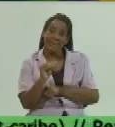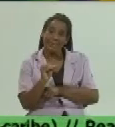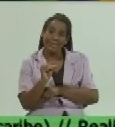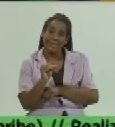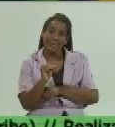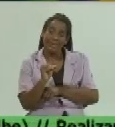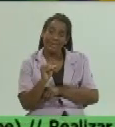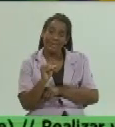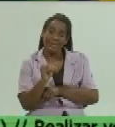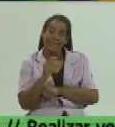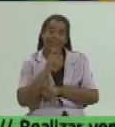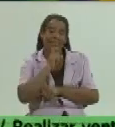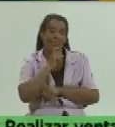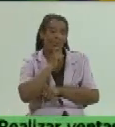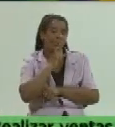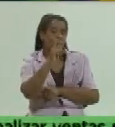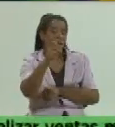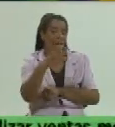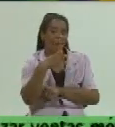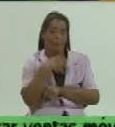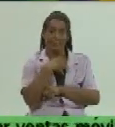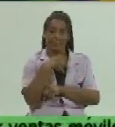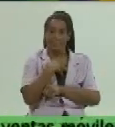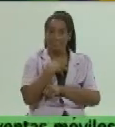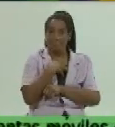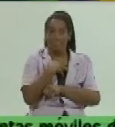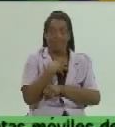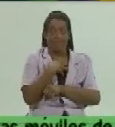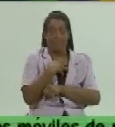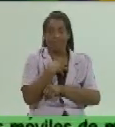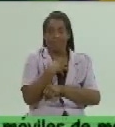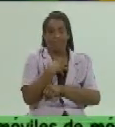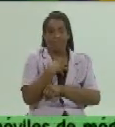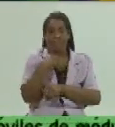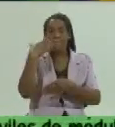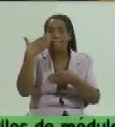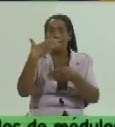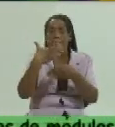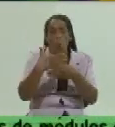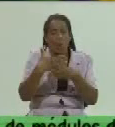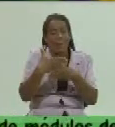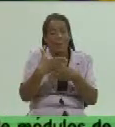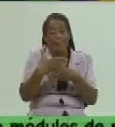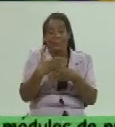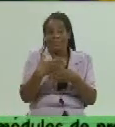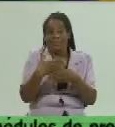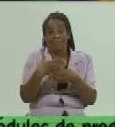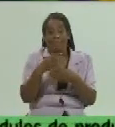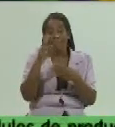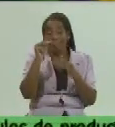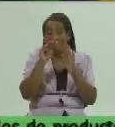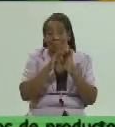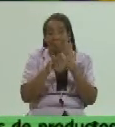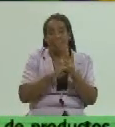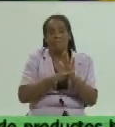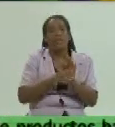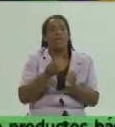inmensa dificultad que hemos tenido en ese inmensa bloqueo en ese recrudecimiento de tantas medidas y que hayamos podido